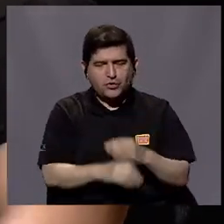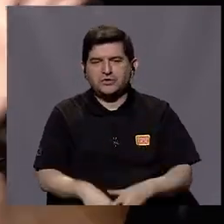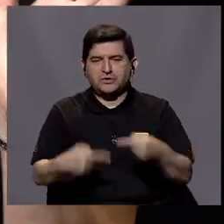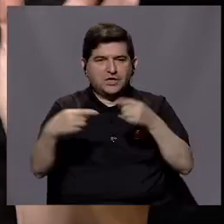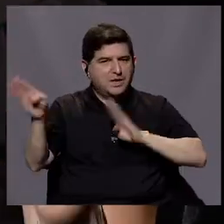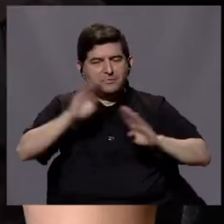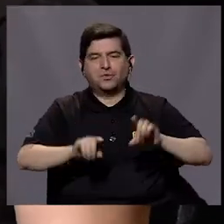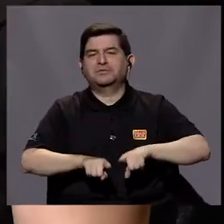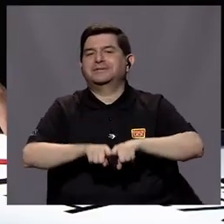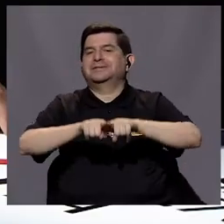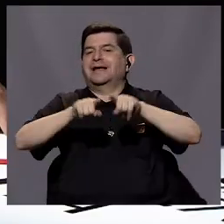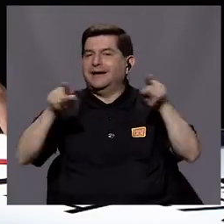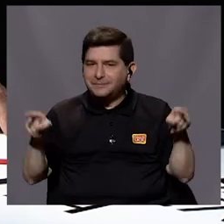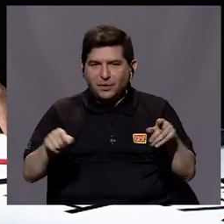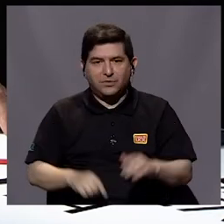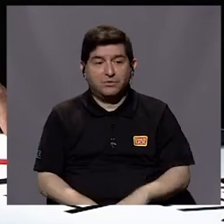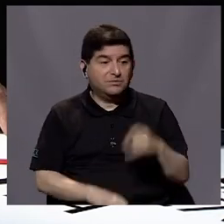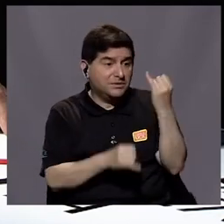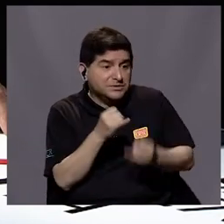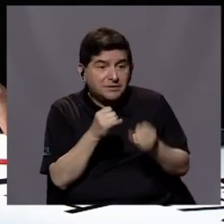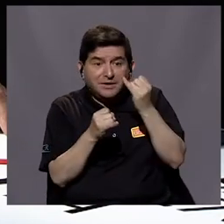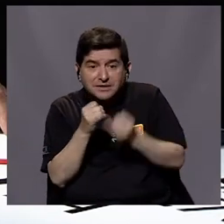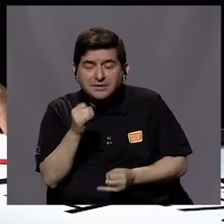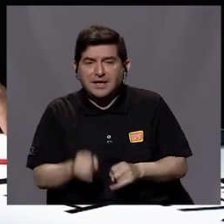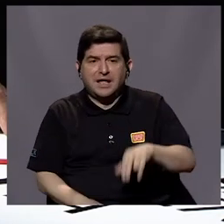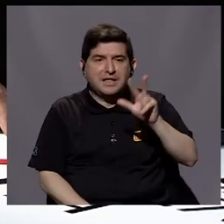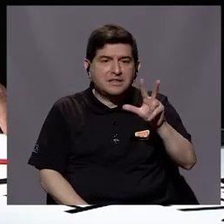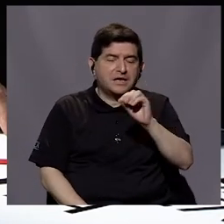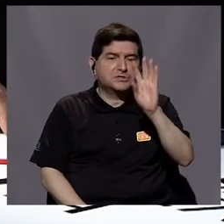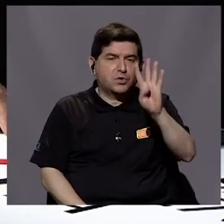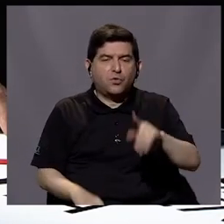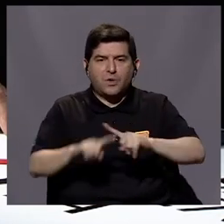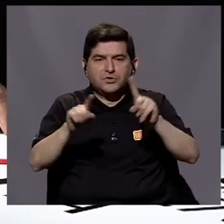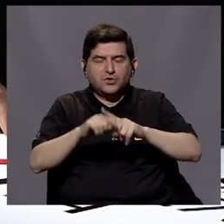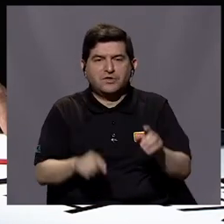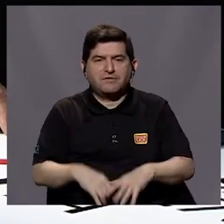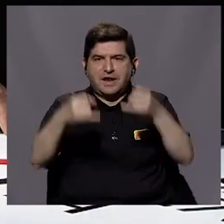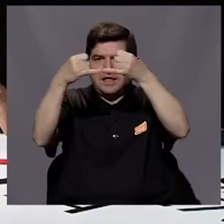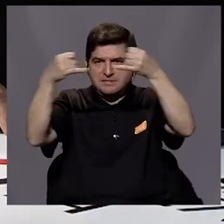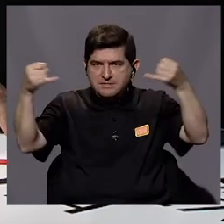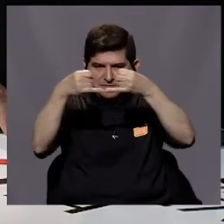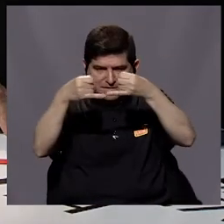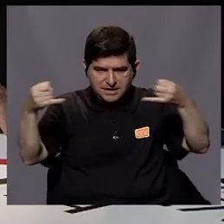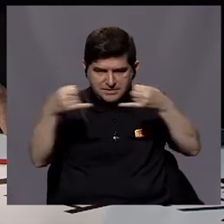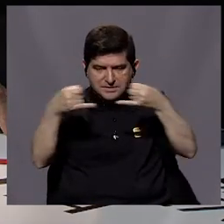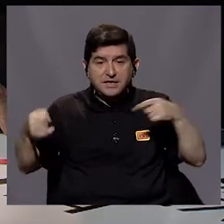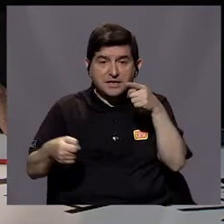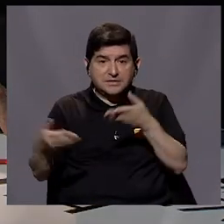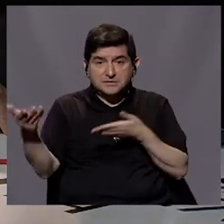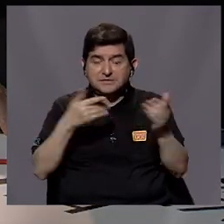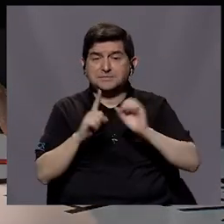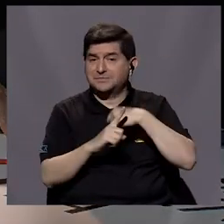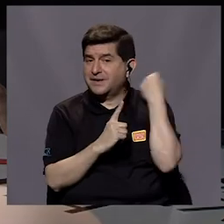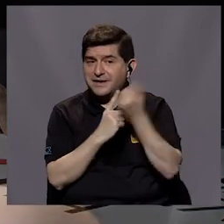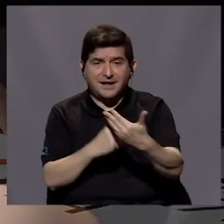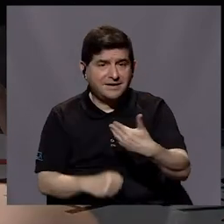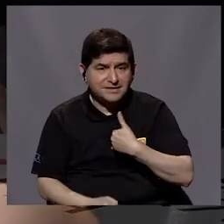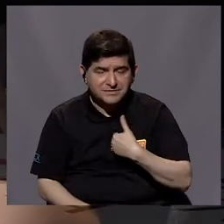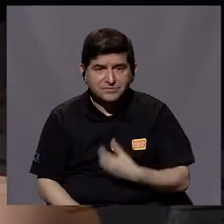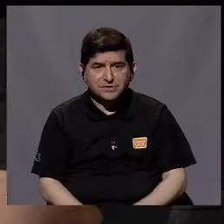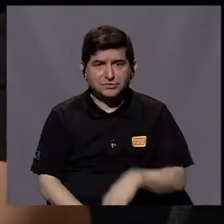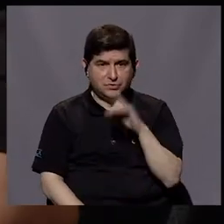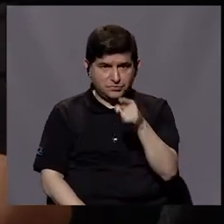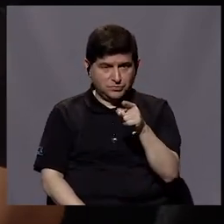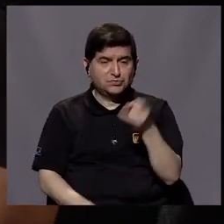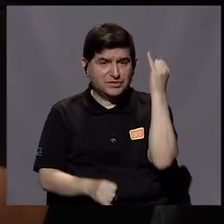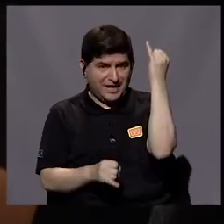antibiótico. Tampoco. Y se acaban. Puede haber tres o cuatro líneas de antibióticos que le sirvan a usted para la condición que tiene.